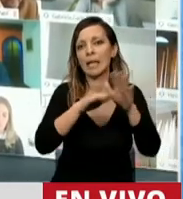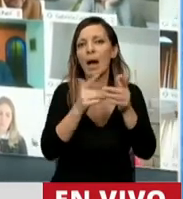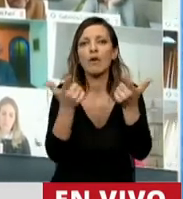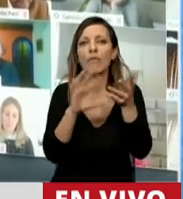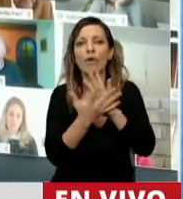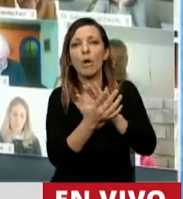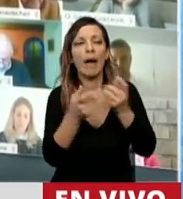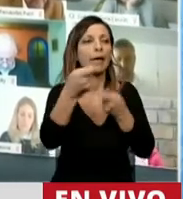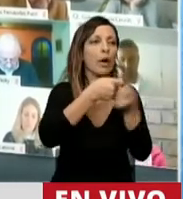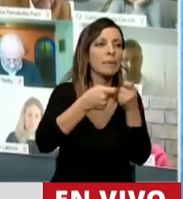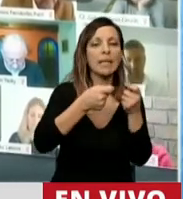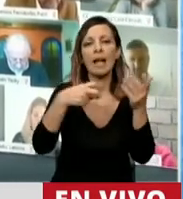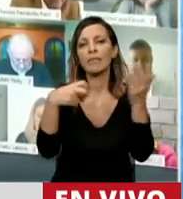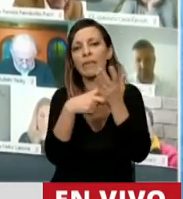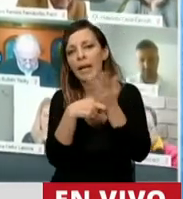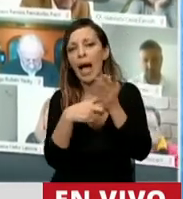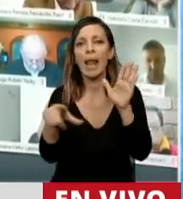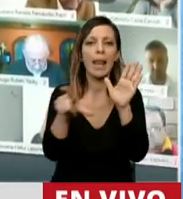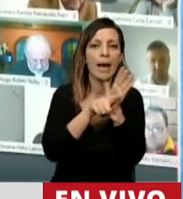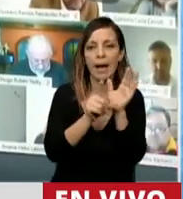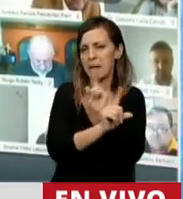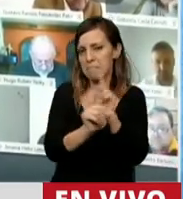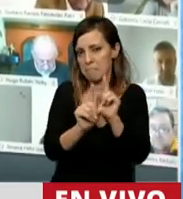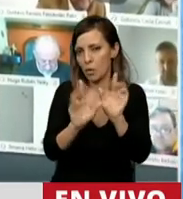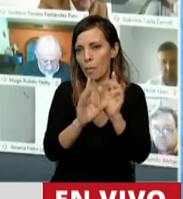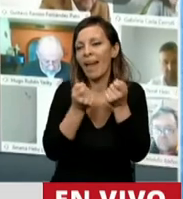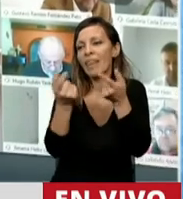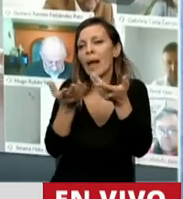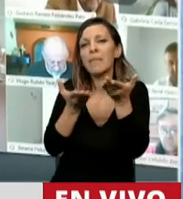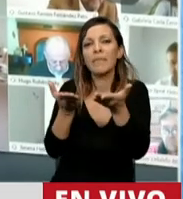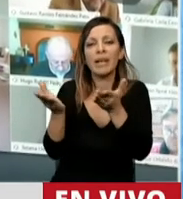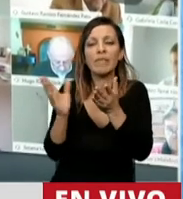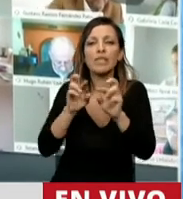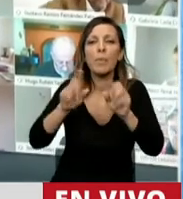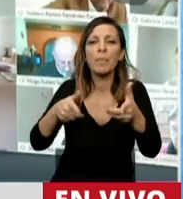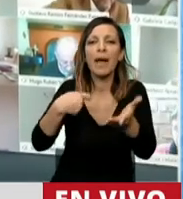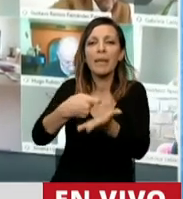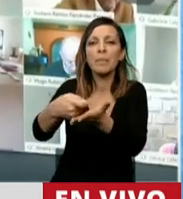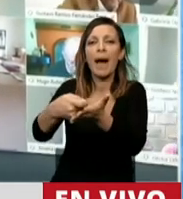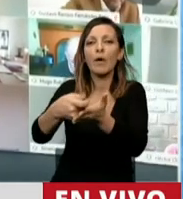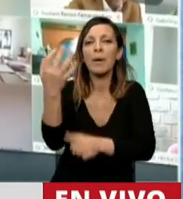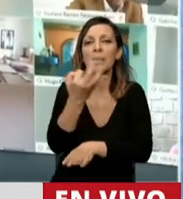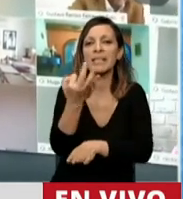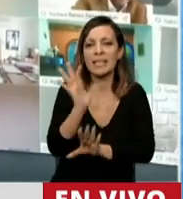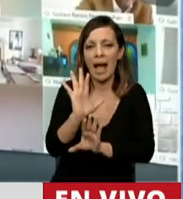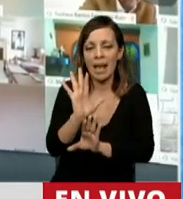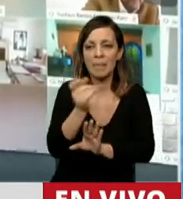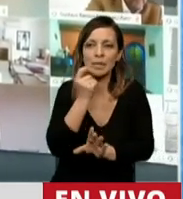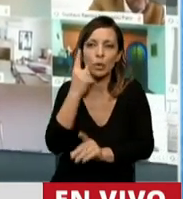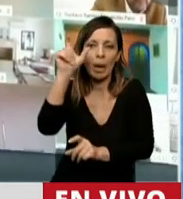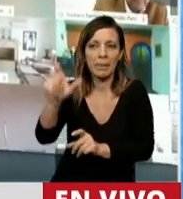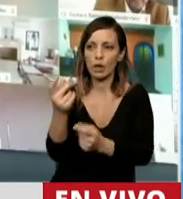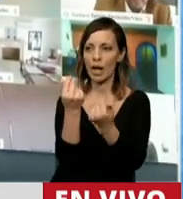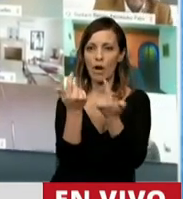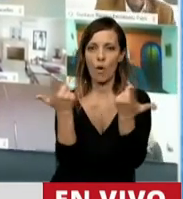comercial ni fiscal ni legal para ofrecer el beneficio de un plan de pagos extraordinario para quien no cuenta